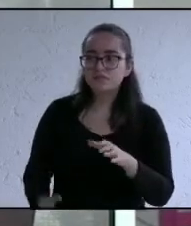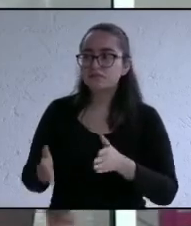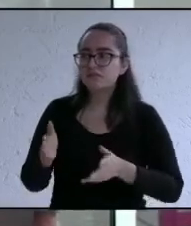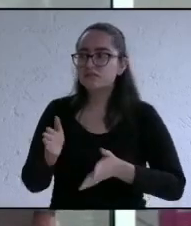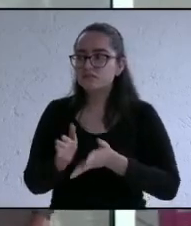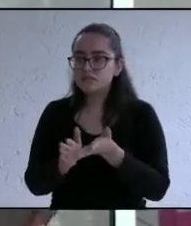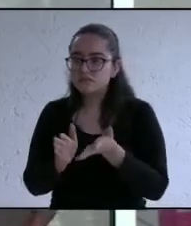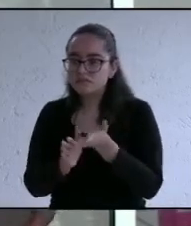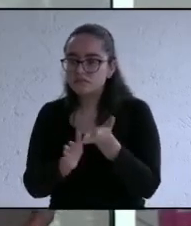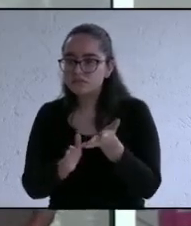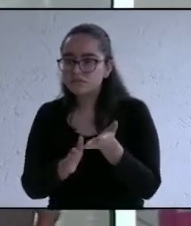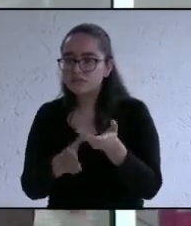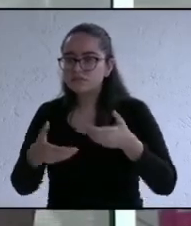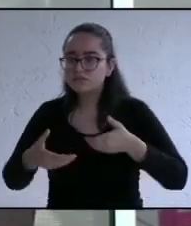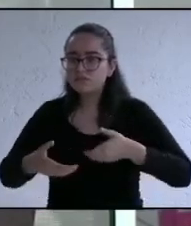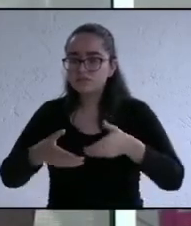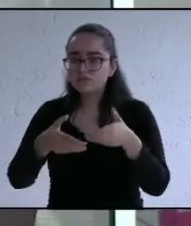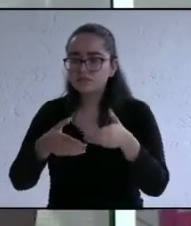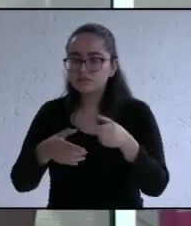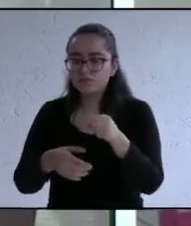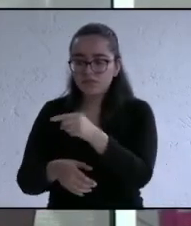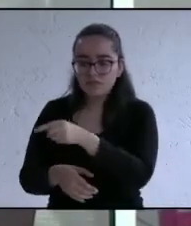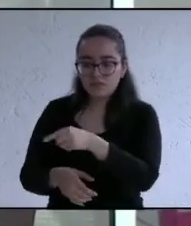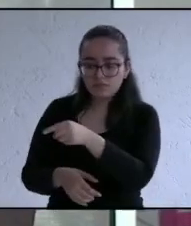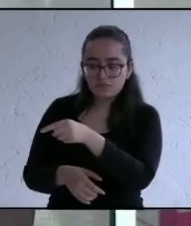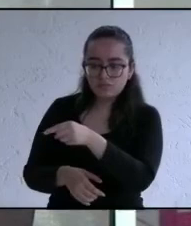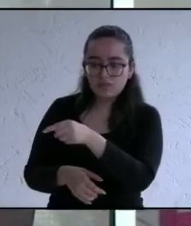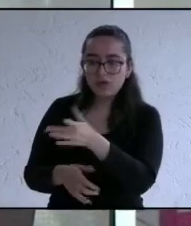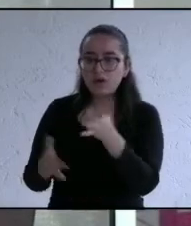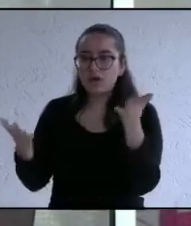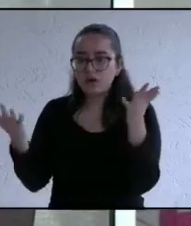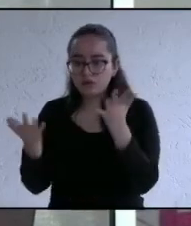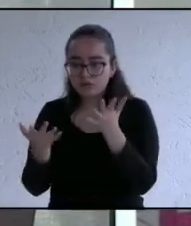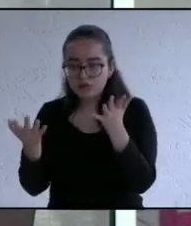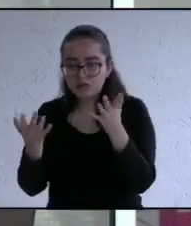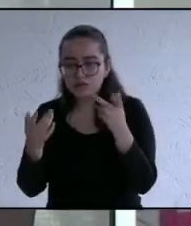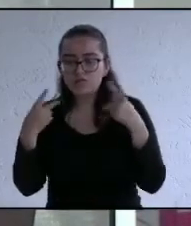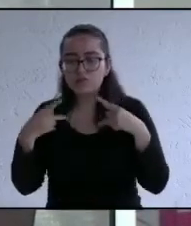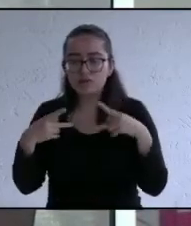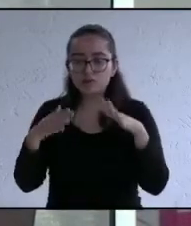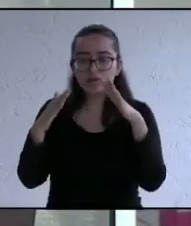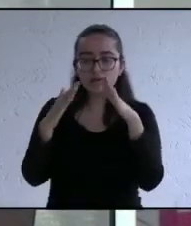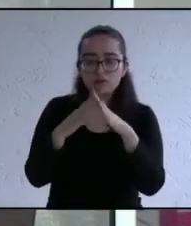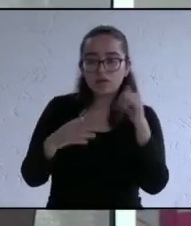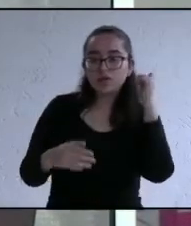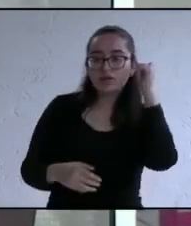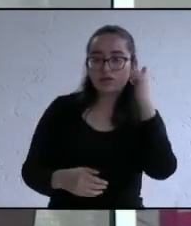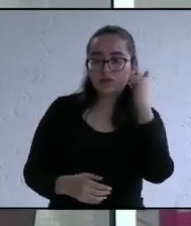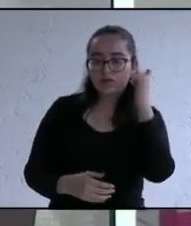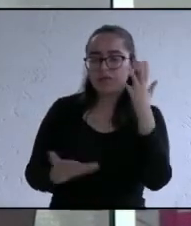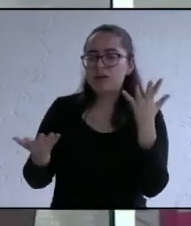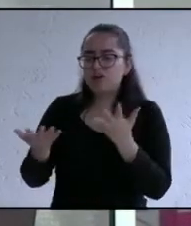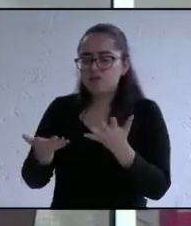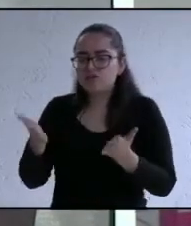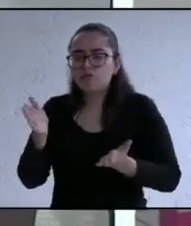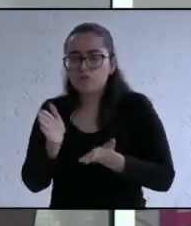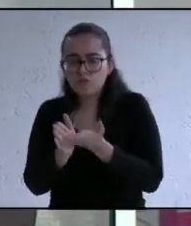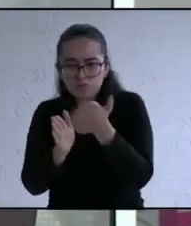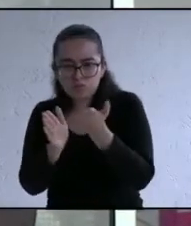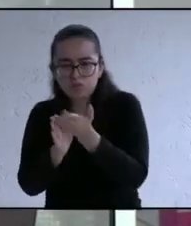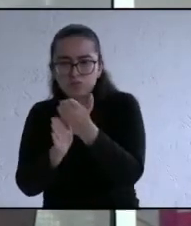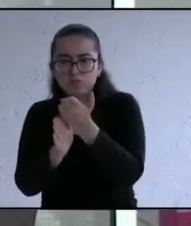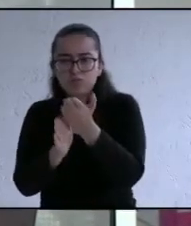la obra pública sea realizada por los la gente de la propia comunidad para que esos ingresos